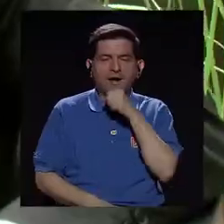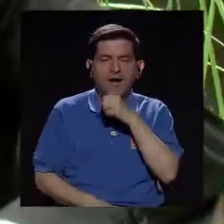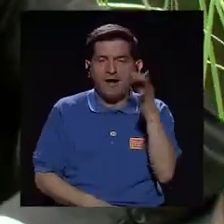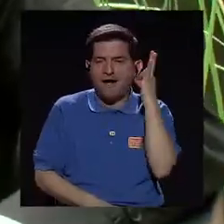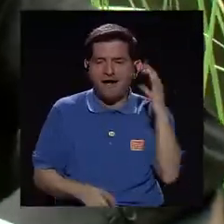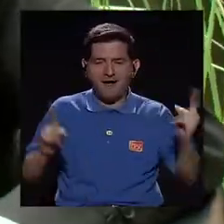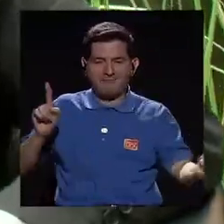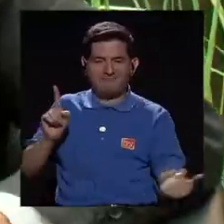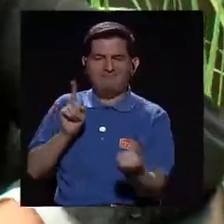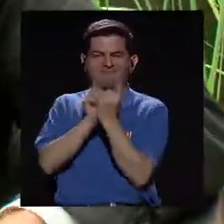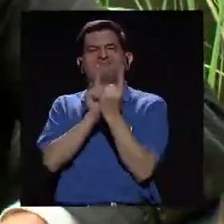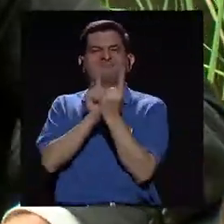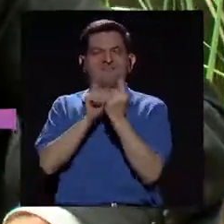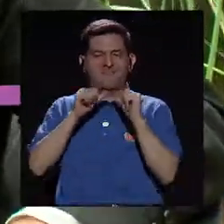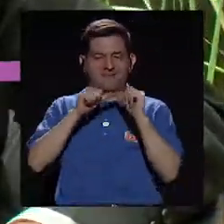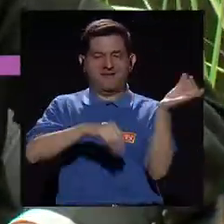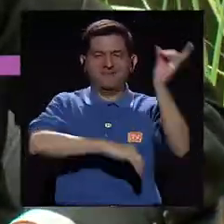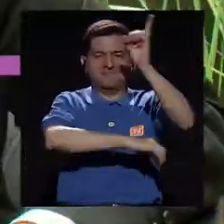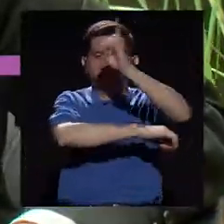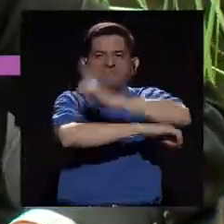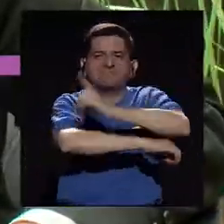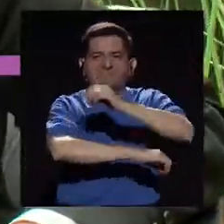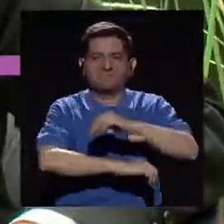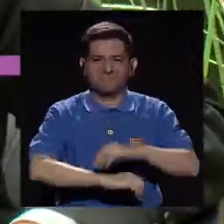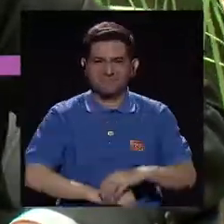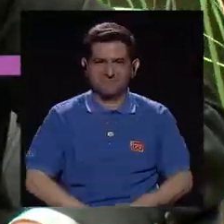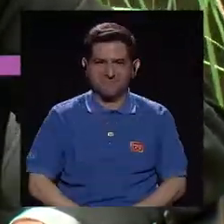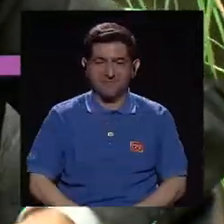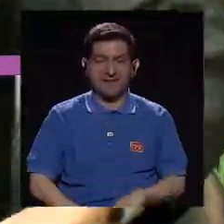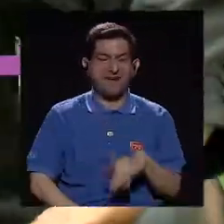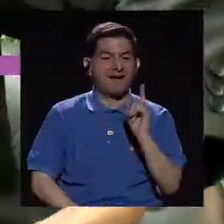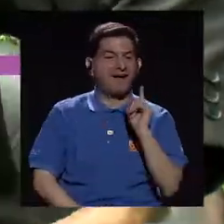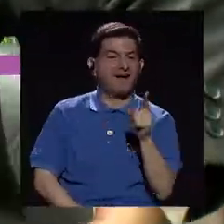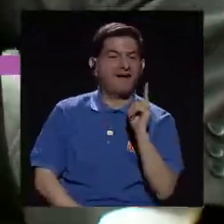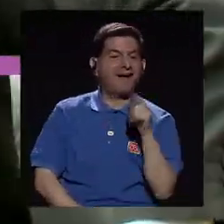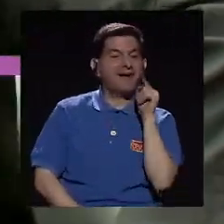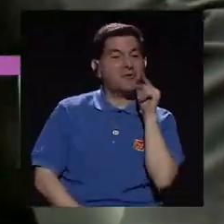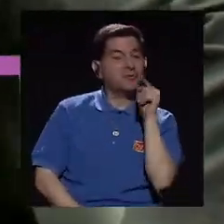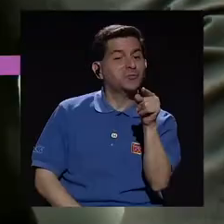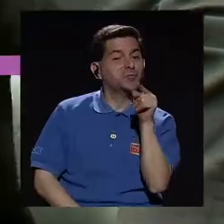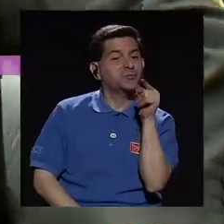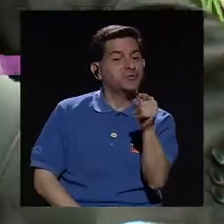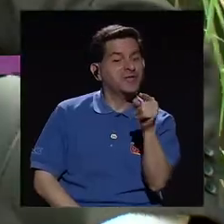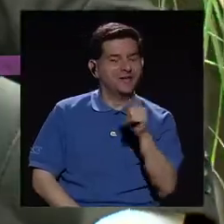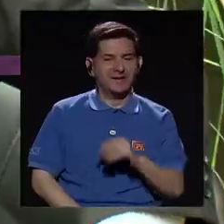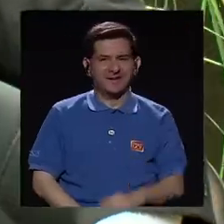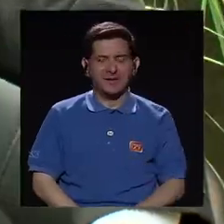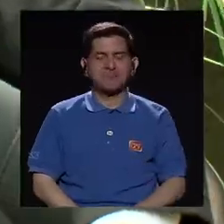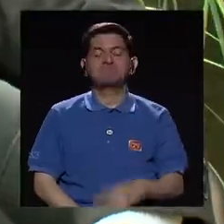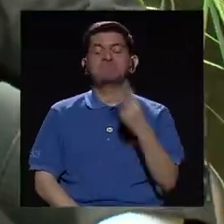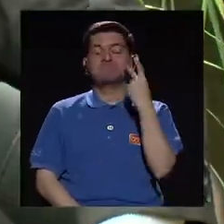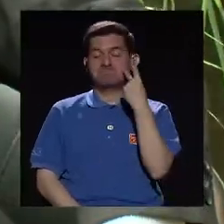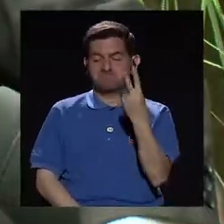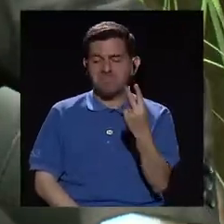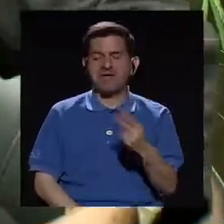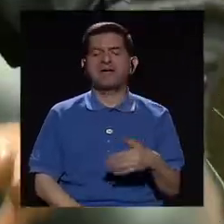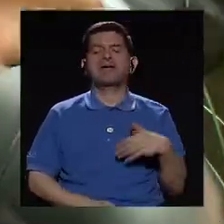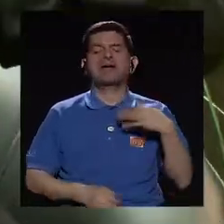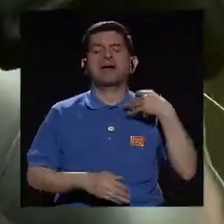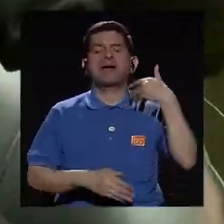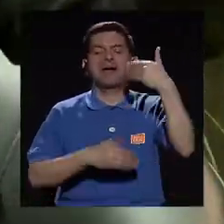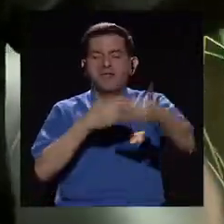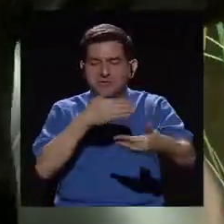viejecita al día siguiente. ¡Ajá! ¿Con qué eras vos? Pues vas a ver,